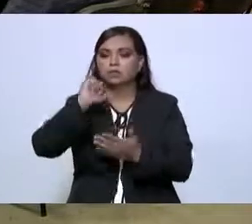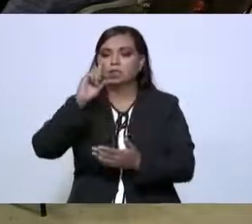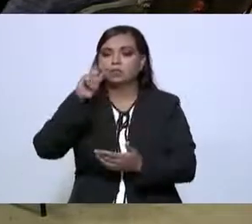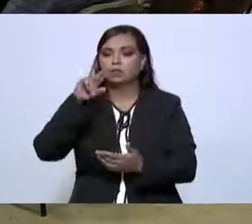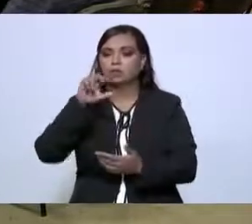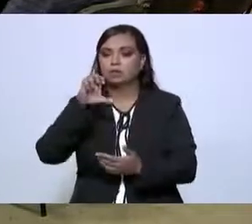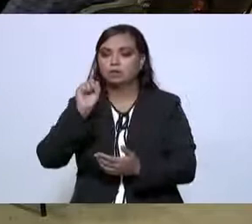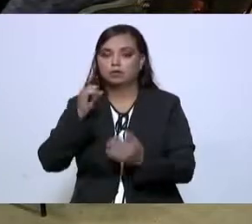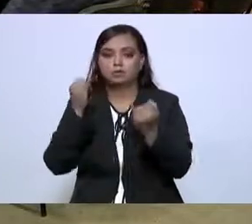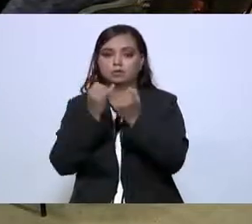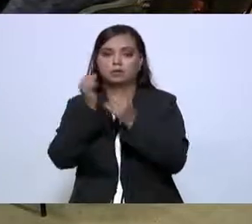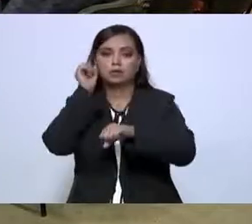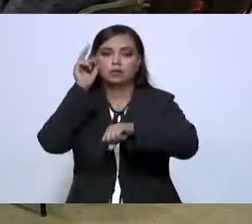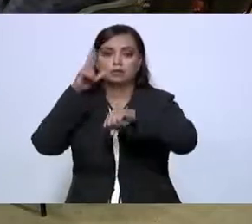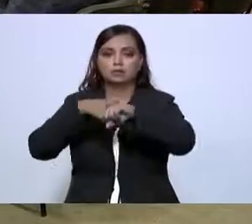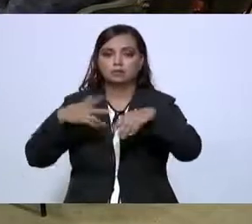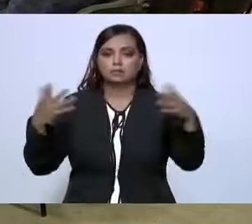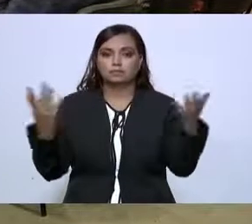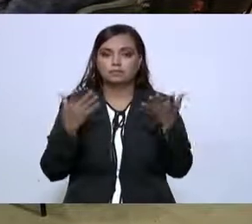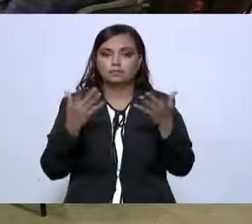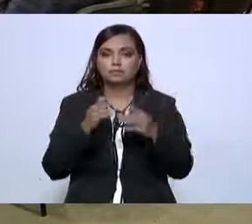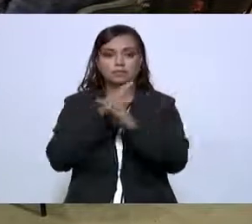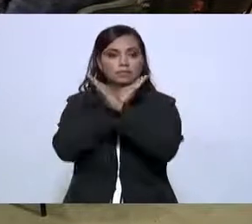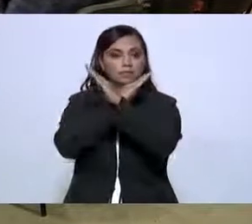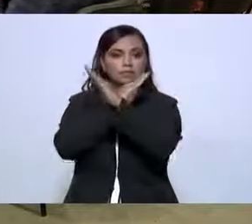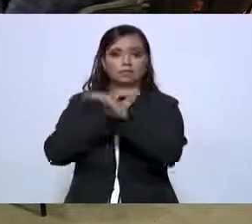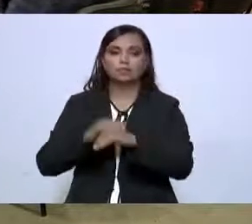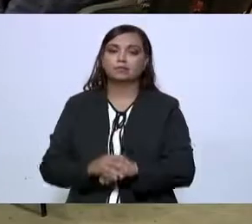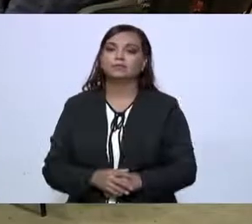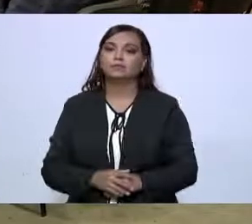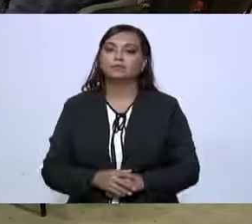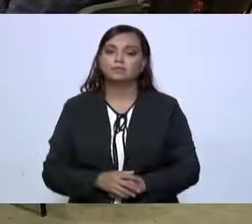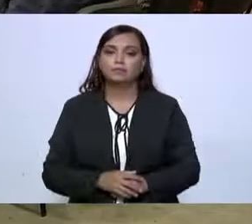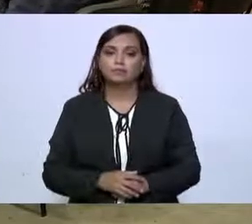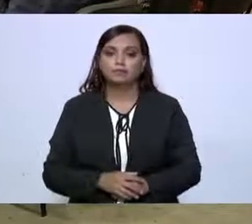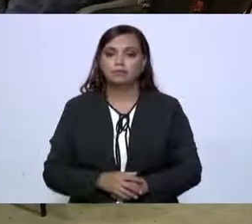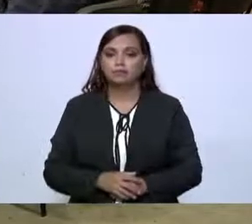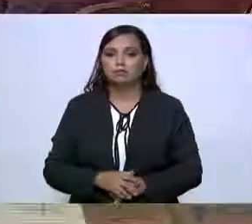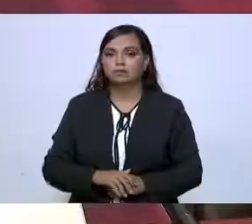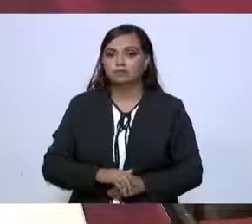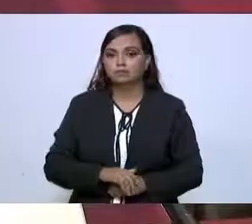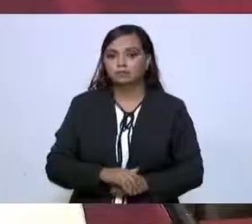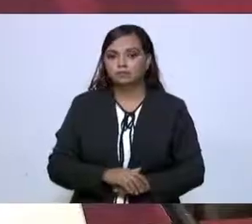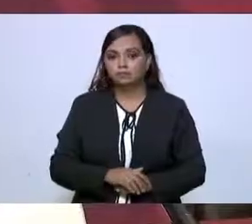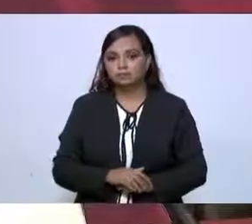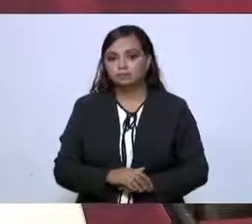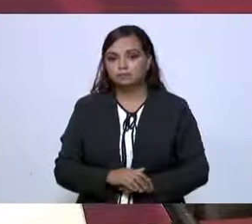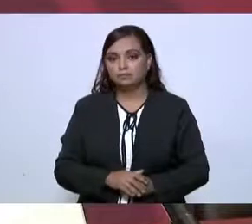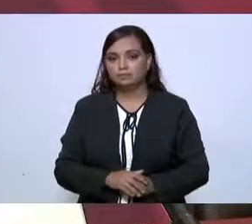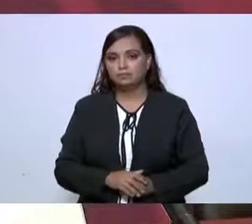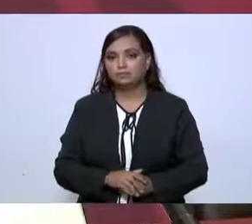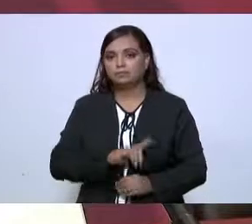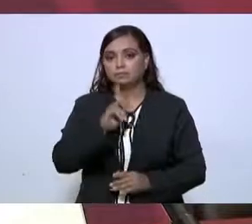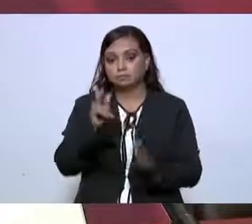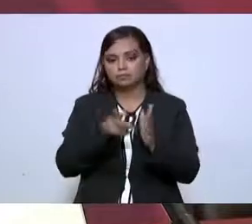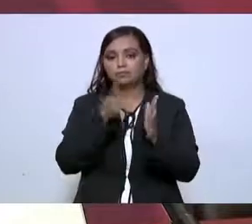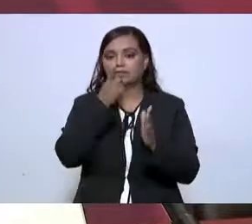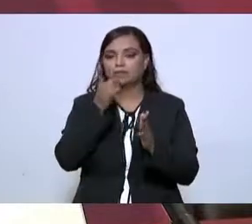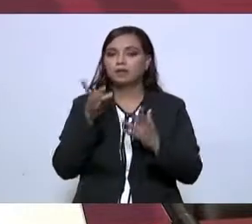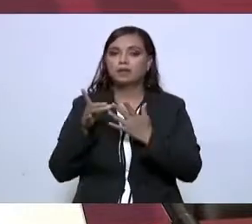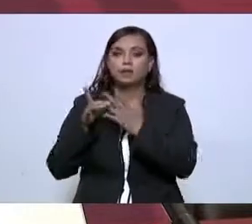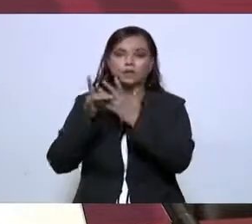Secretaría de la Defensa y reiteramos el